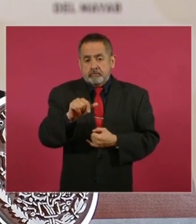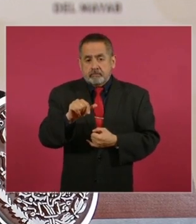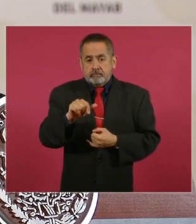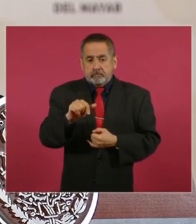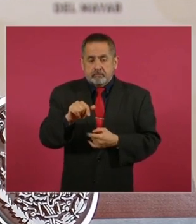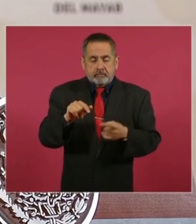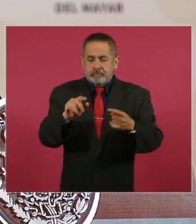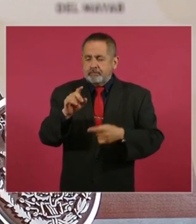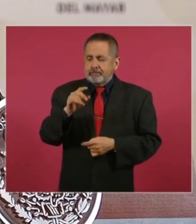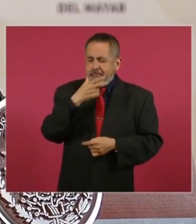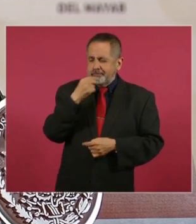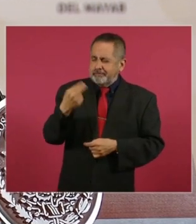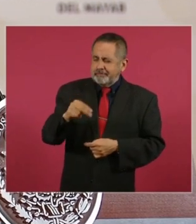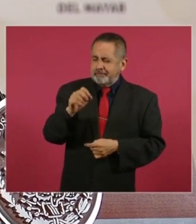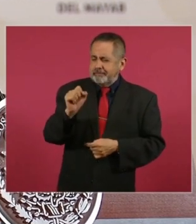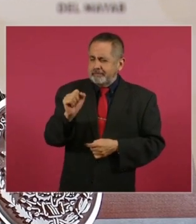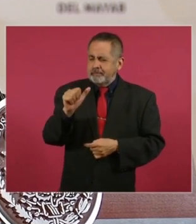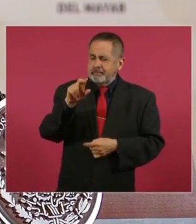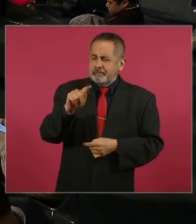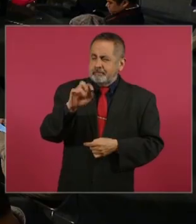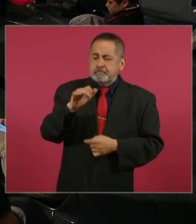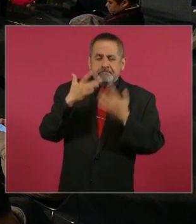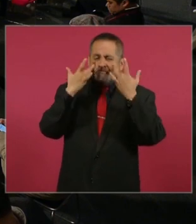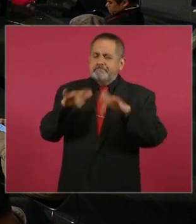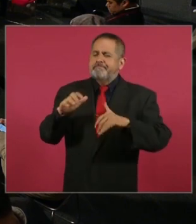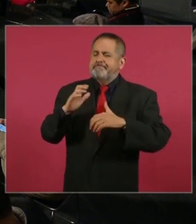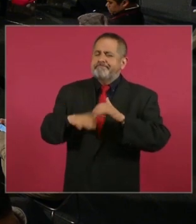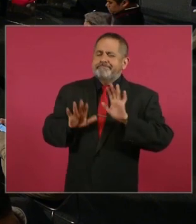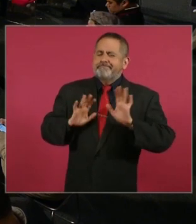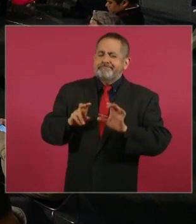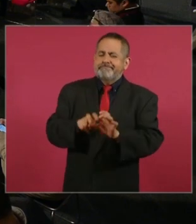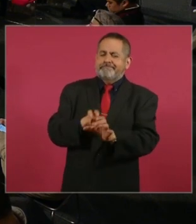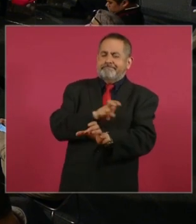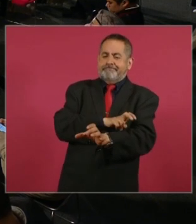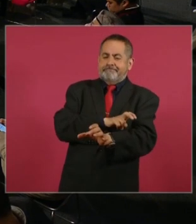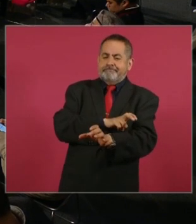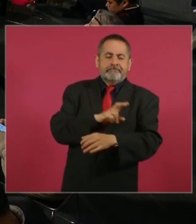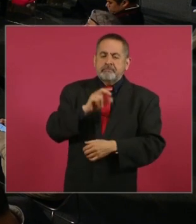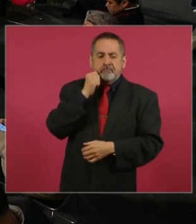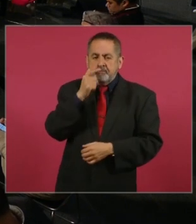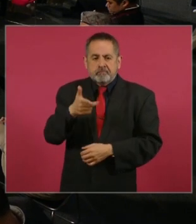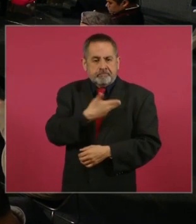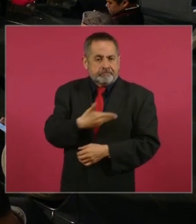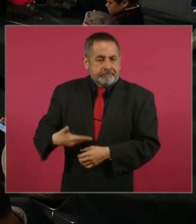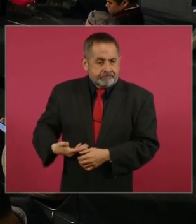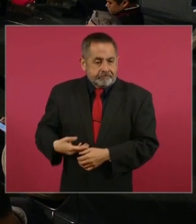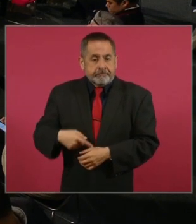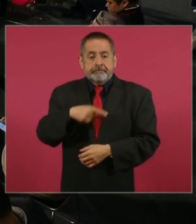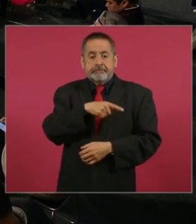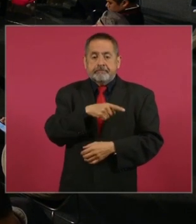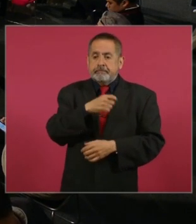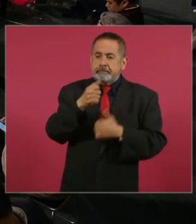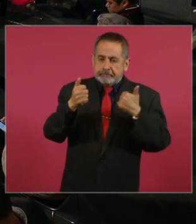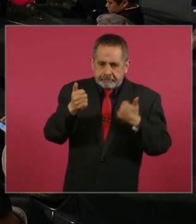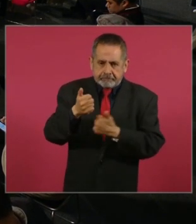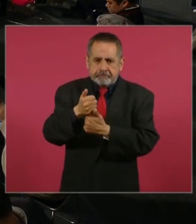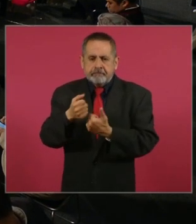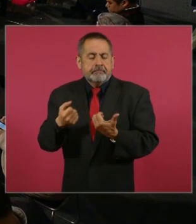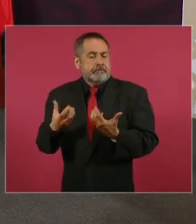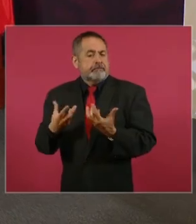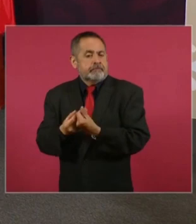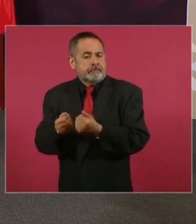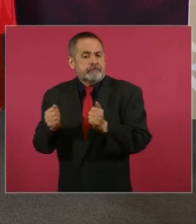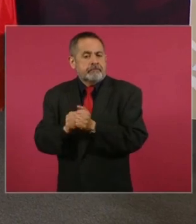de Santos. ya va a apoyar al precandidato